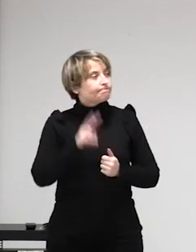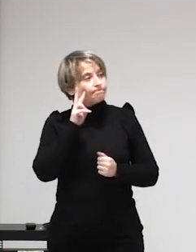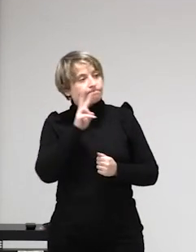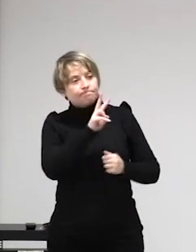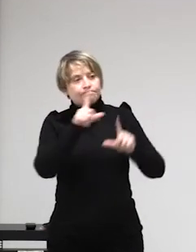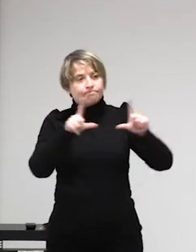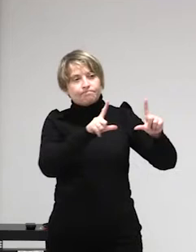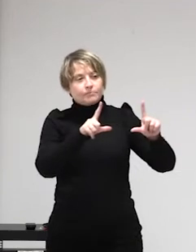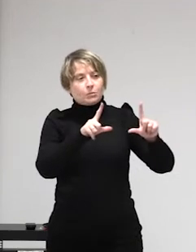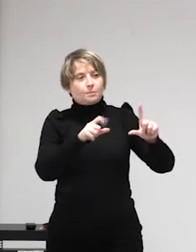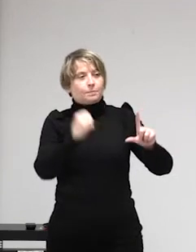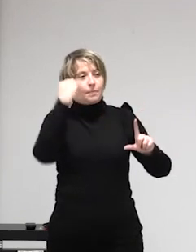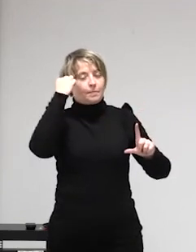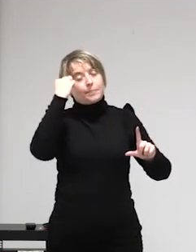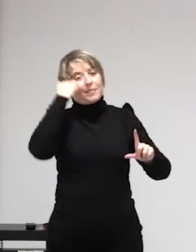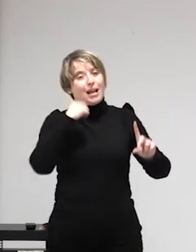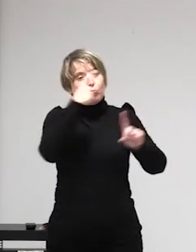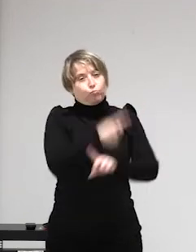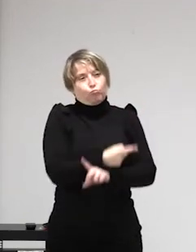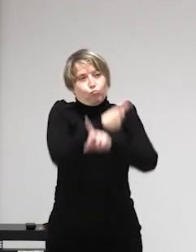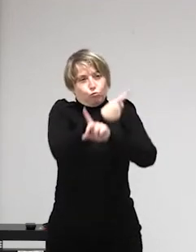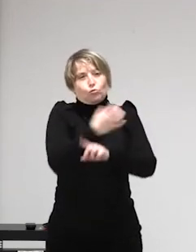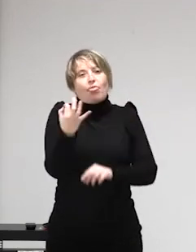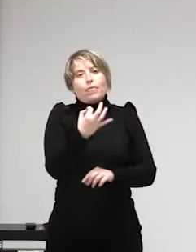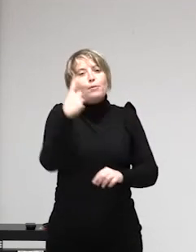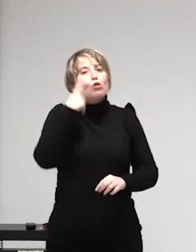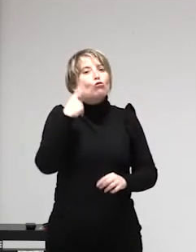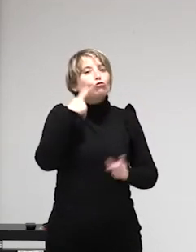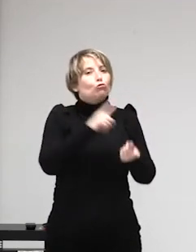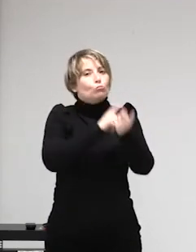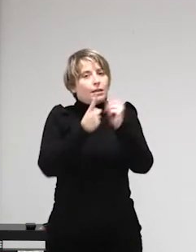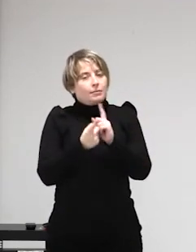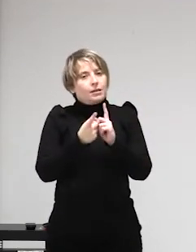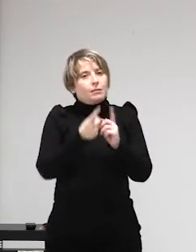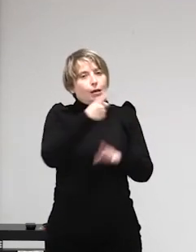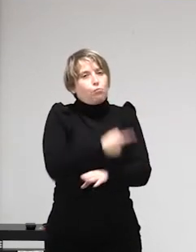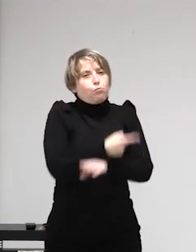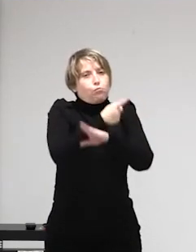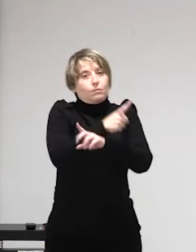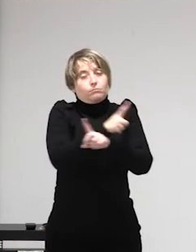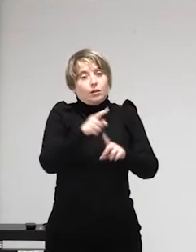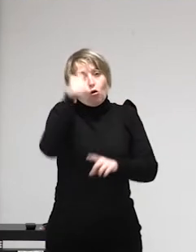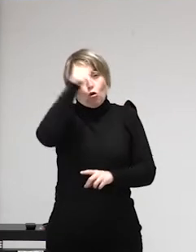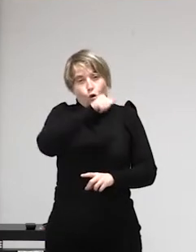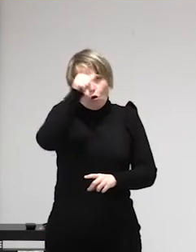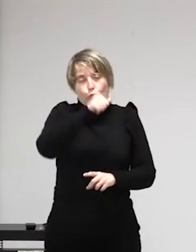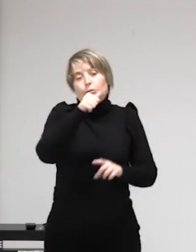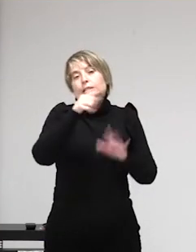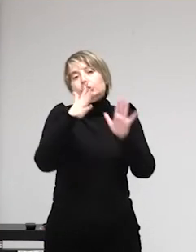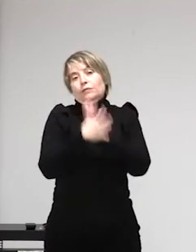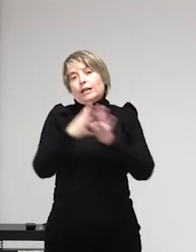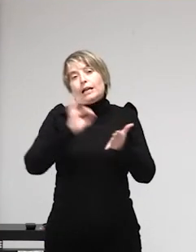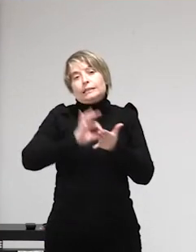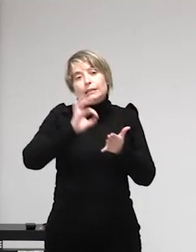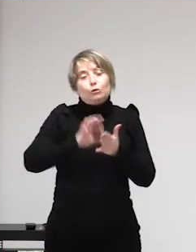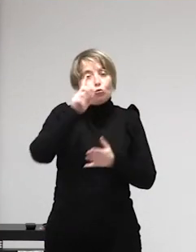esto he puesto aquí la barra de direcciones y todo para que podáis ver de donde saco o sea podáis ver la fuente de